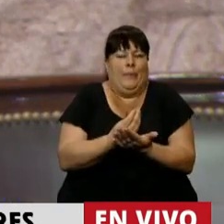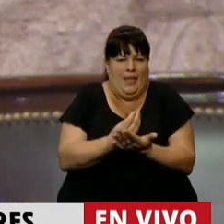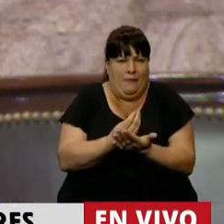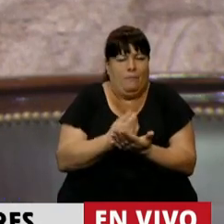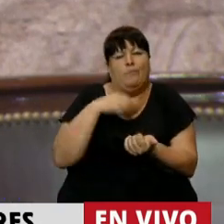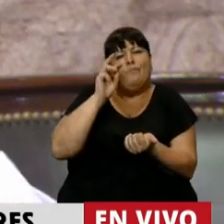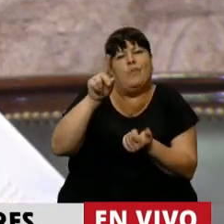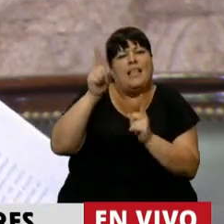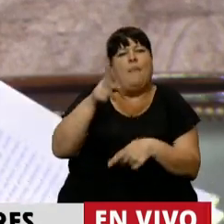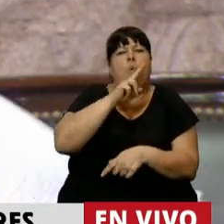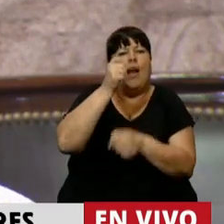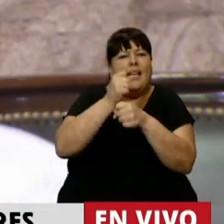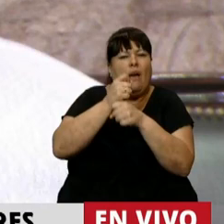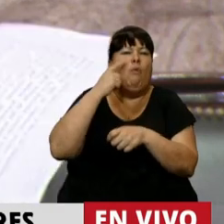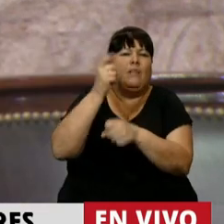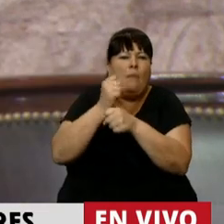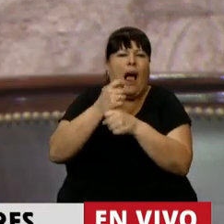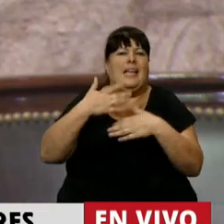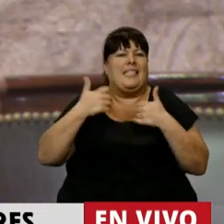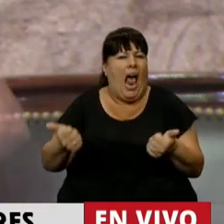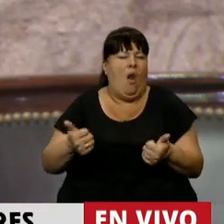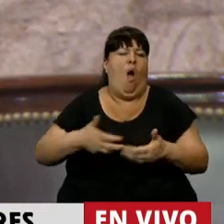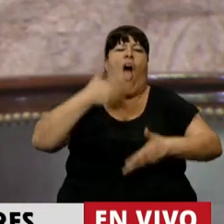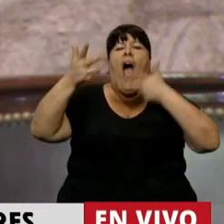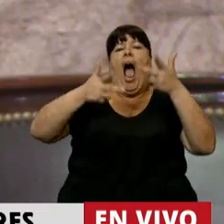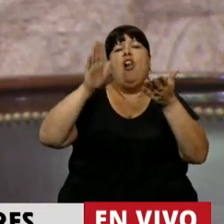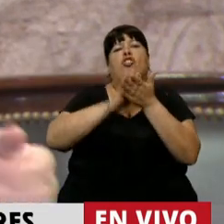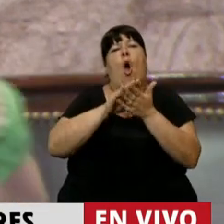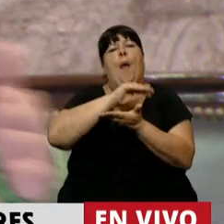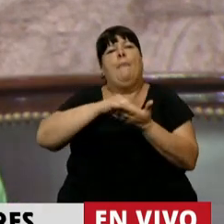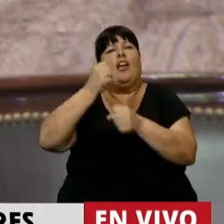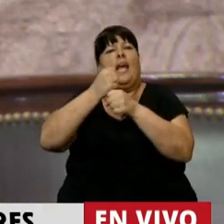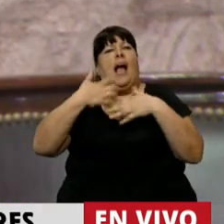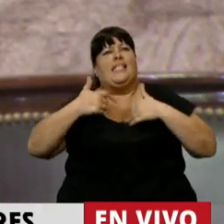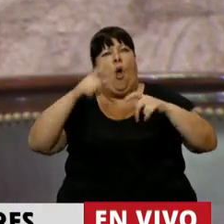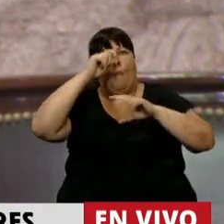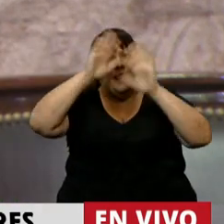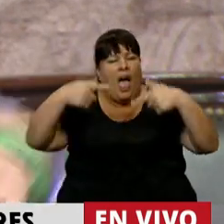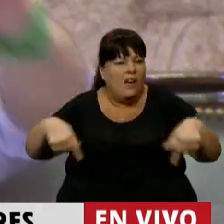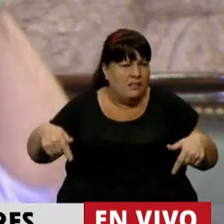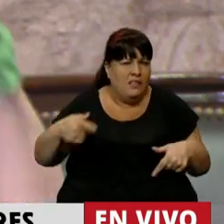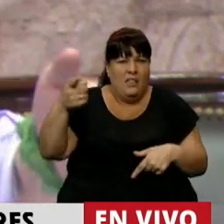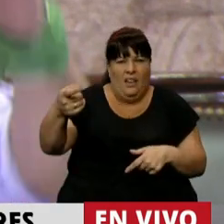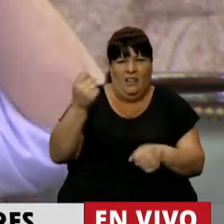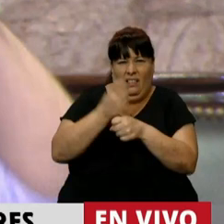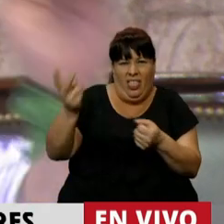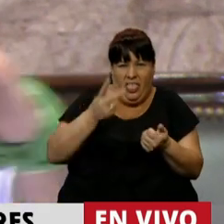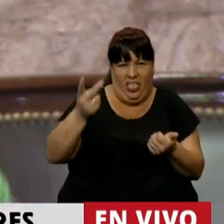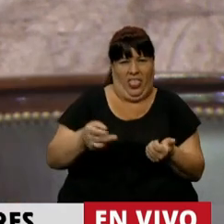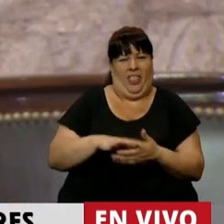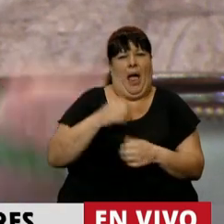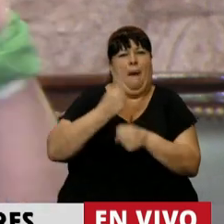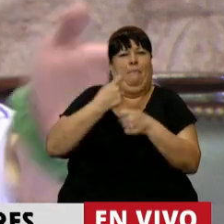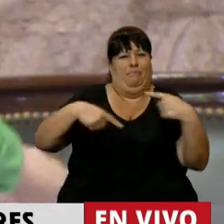Lo hemos visto en las trabajadoras y trabajadores de la salud, se llenan la boca hablando del personal de la salud, y los tienen precarizados con el